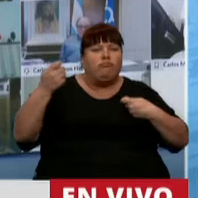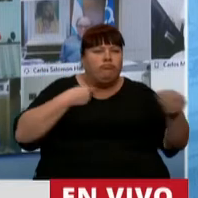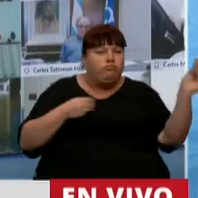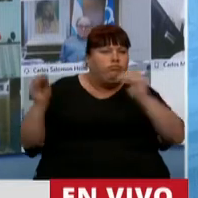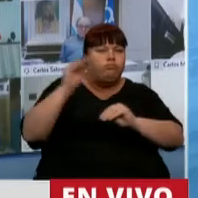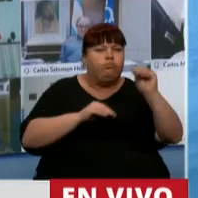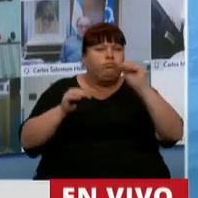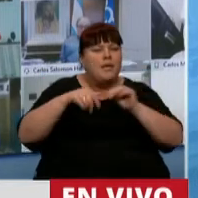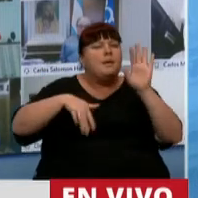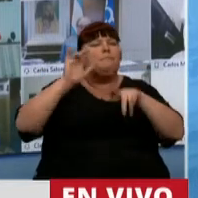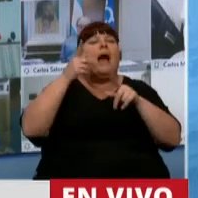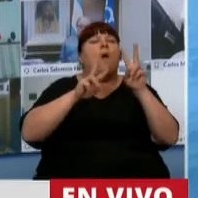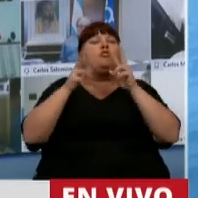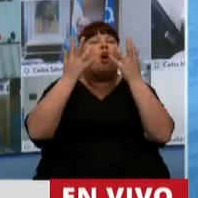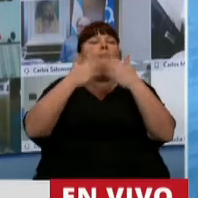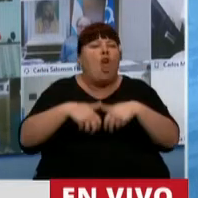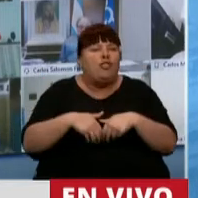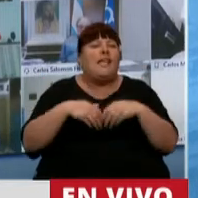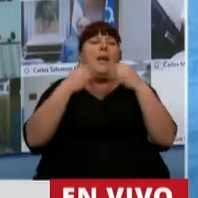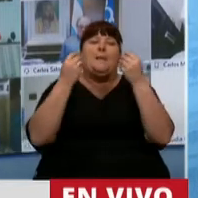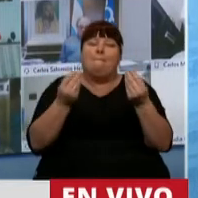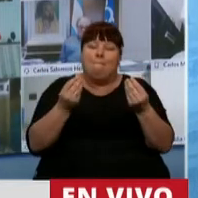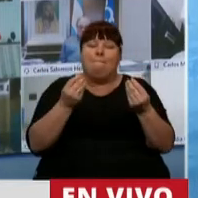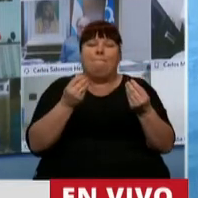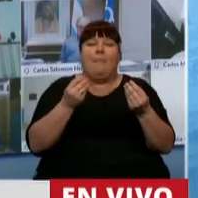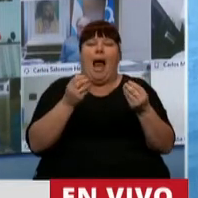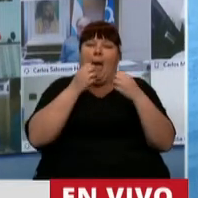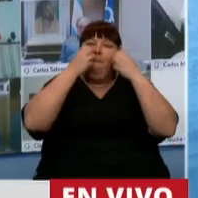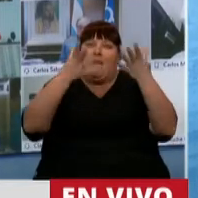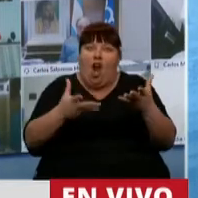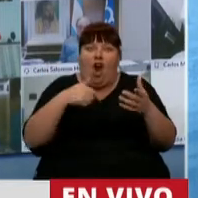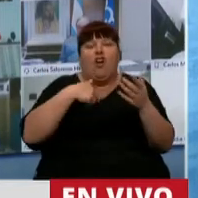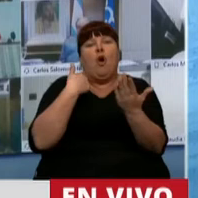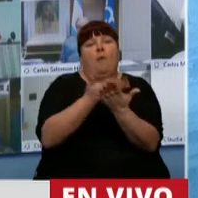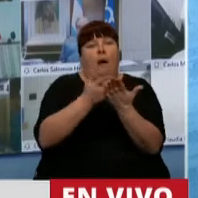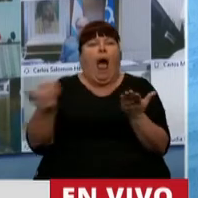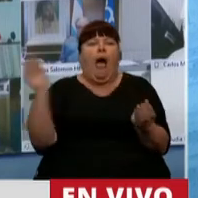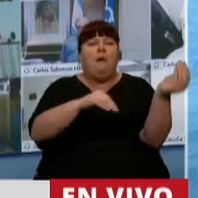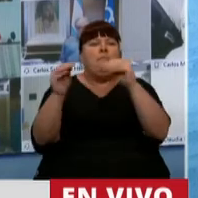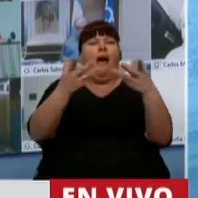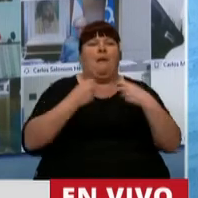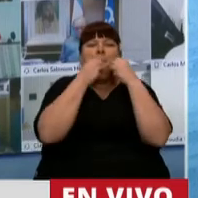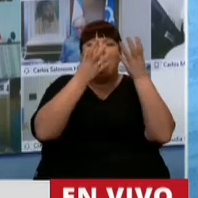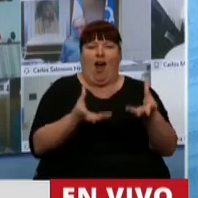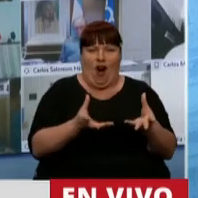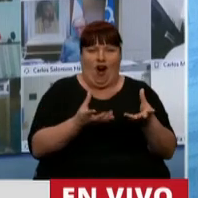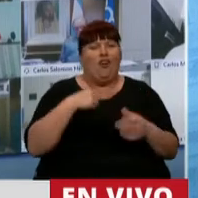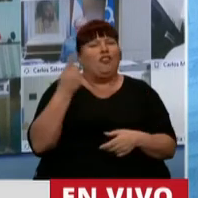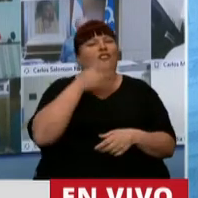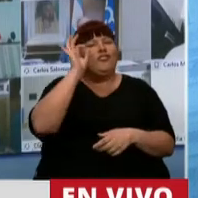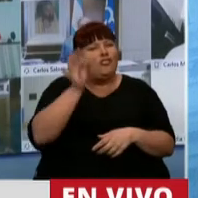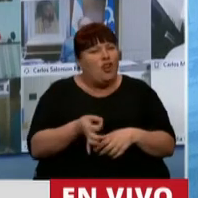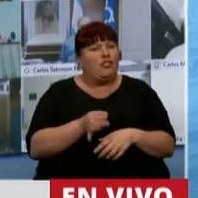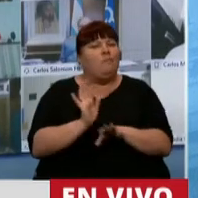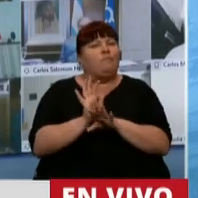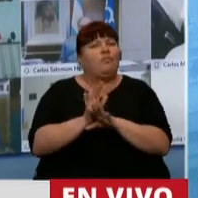en generar proyectos que puedan ser superadores a esto que hoy estamos presentando porque sabemos que